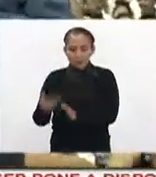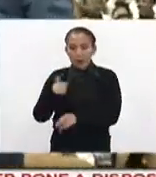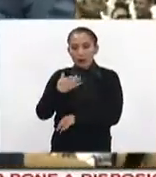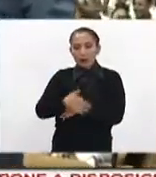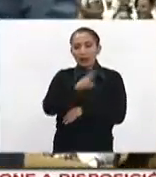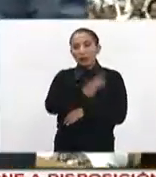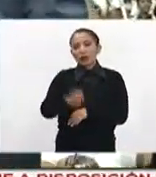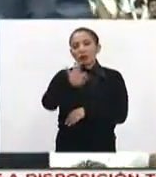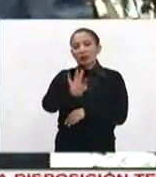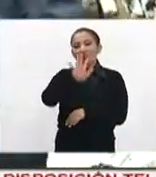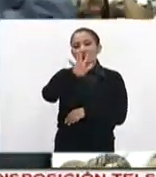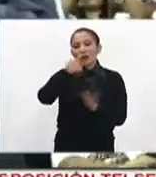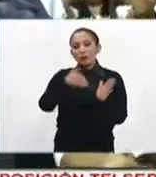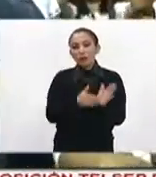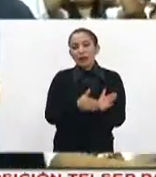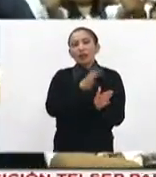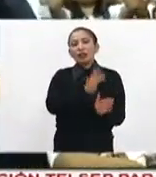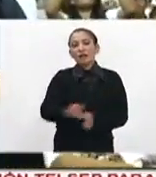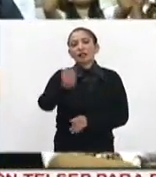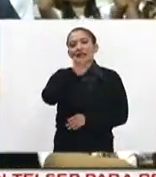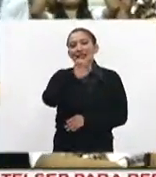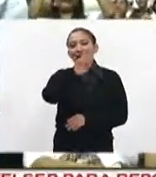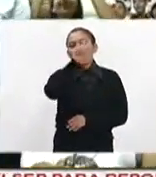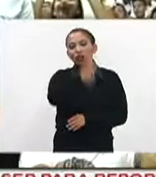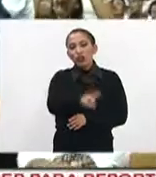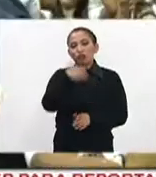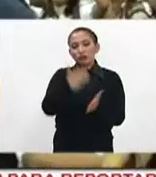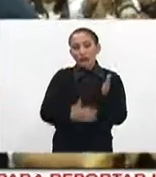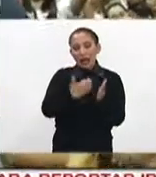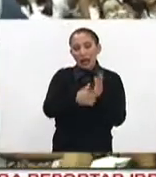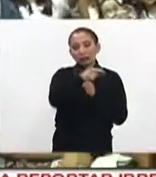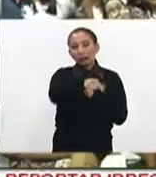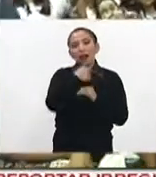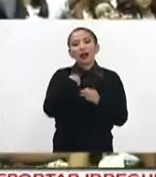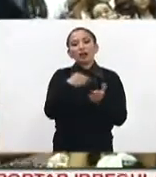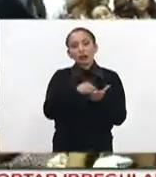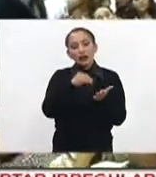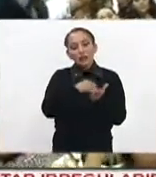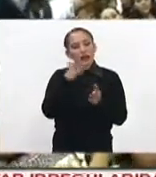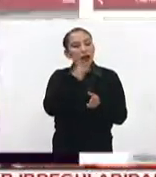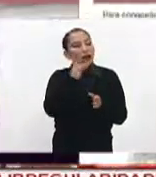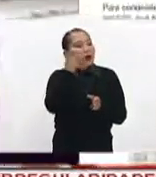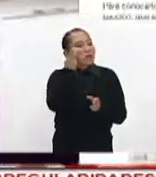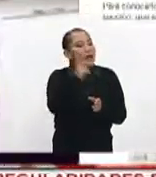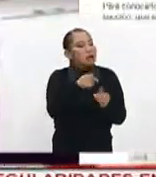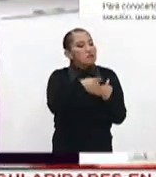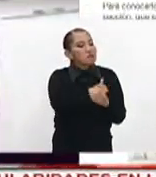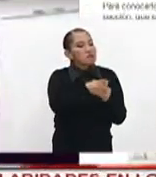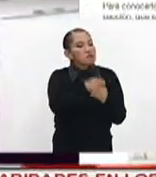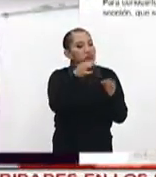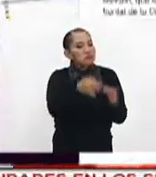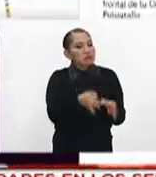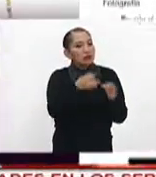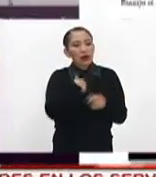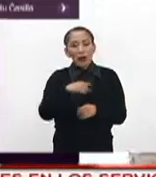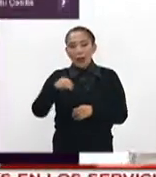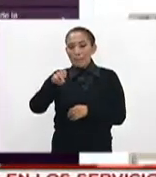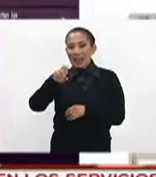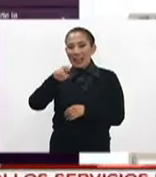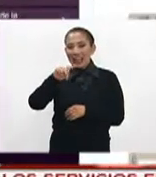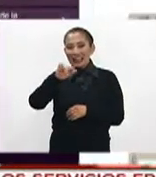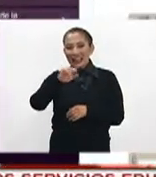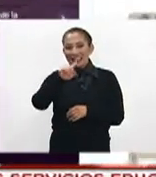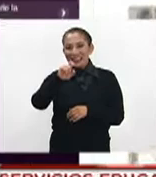que las 445.962 restantes se encuentran en proceso de verificación. A Margarita